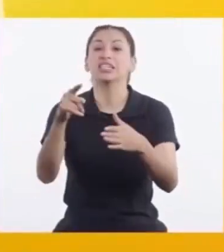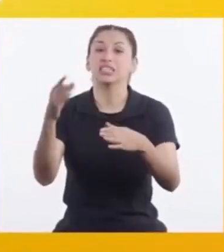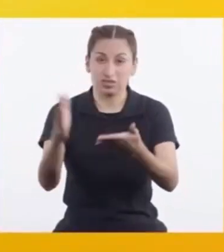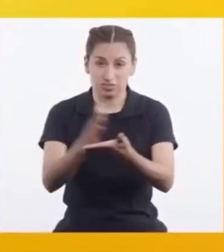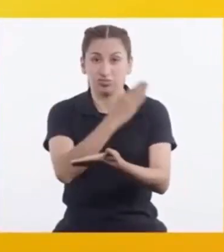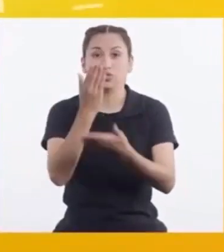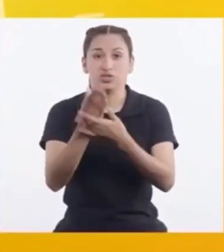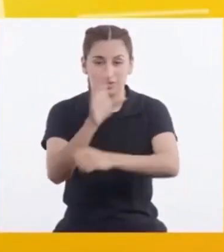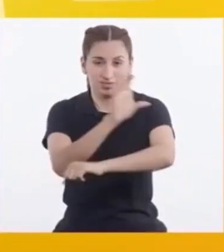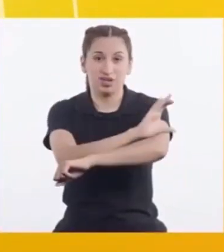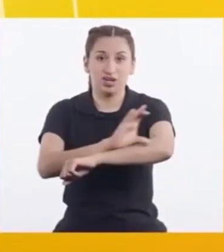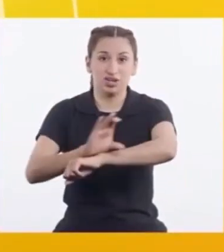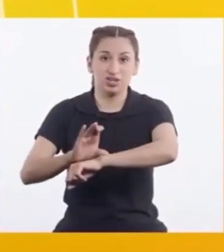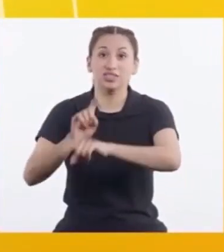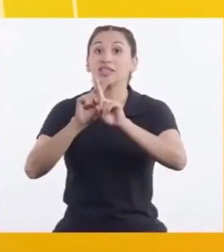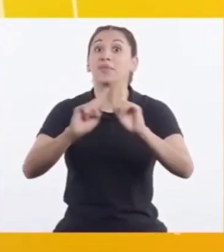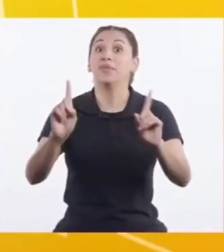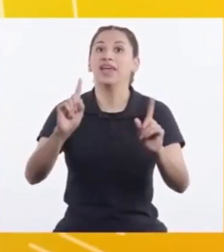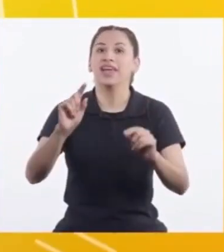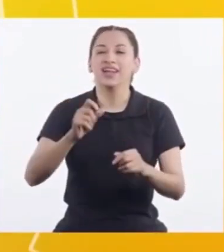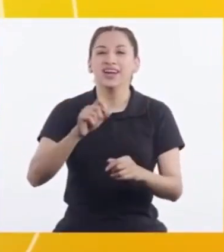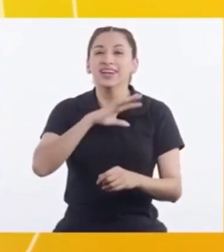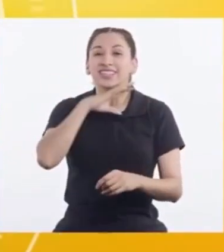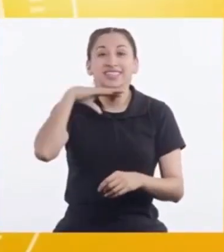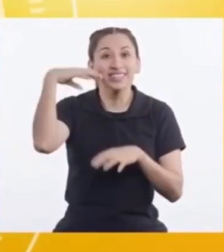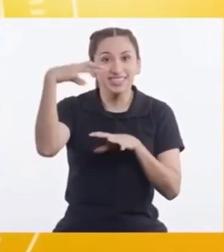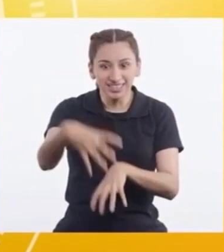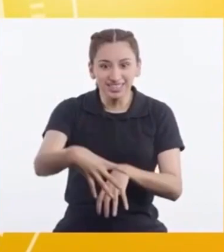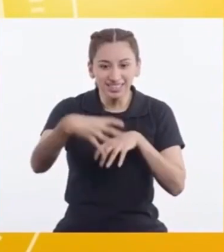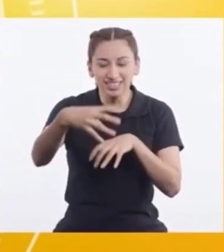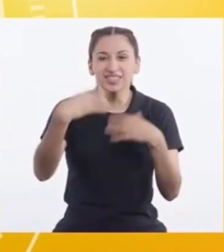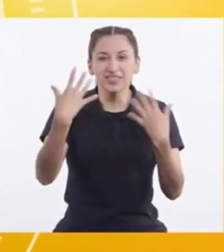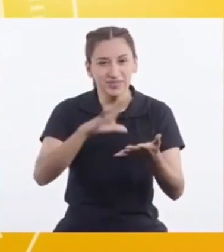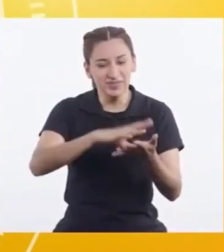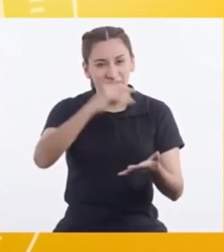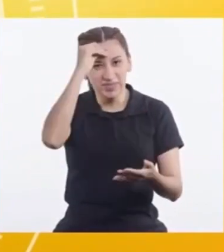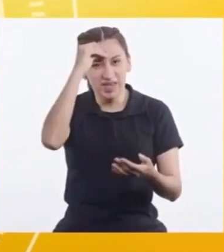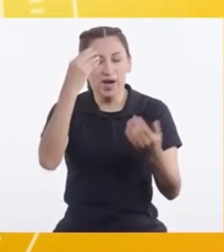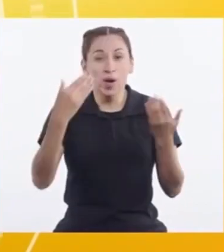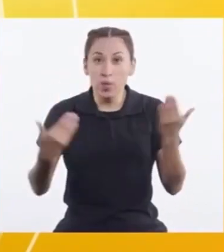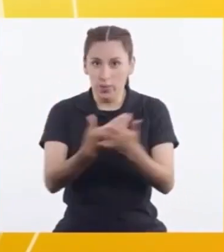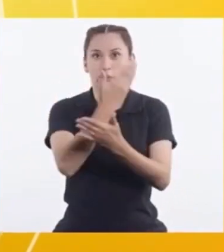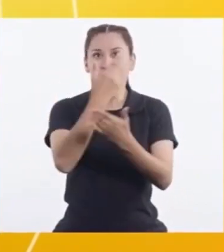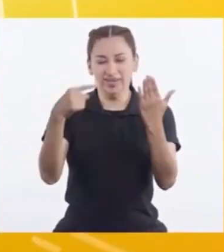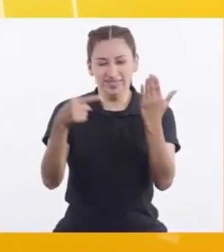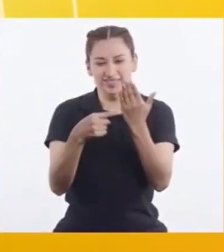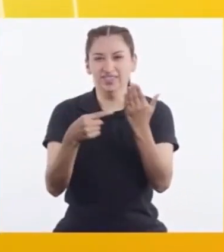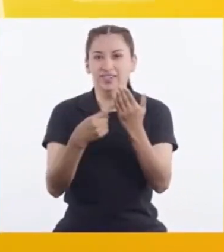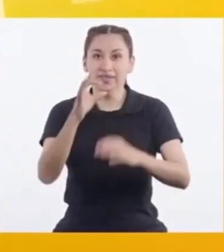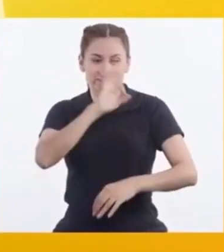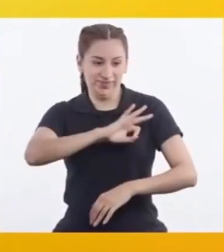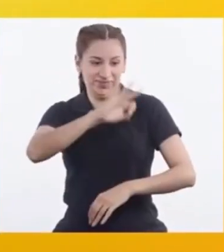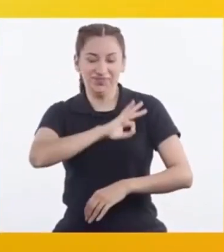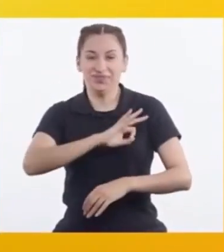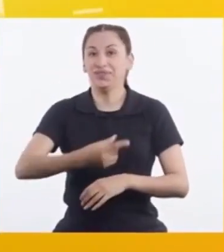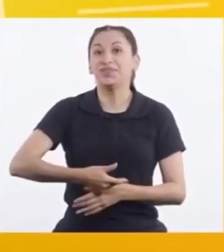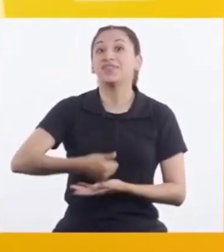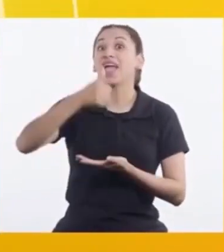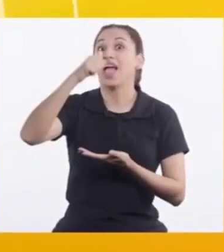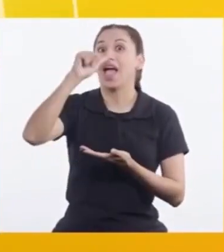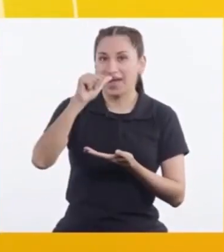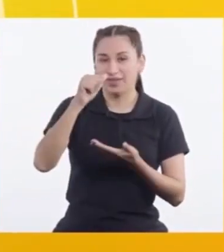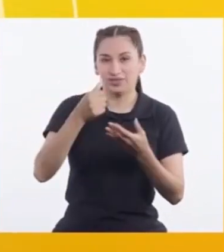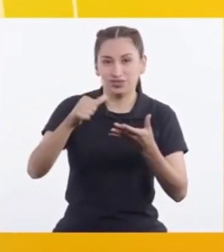Que ha hecho Que los agricultores Apliquen técnicas Para aprovechar El agua